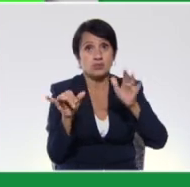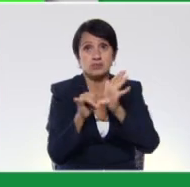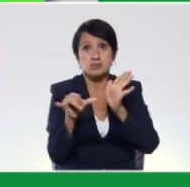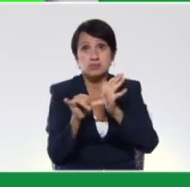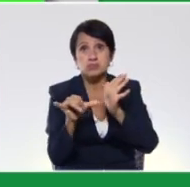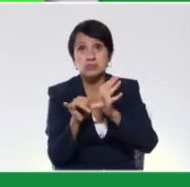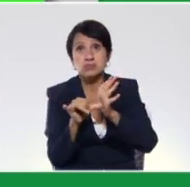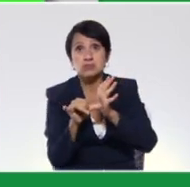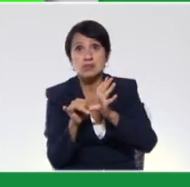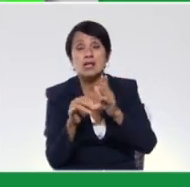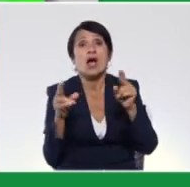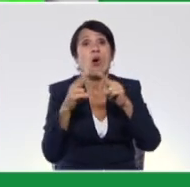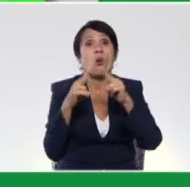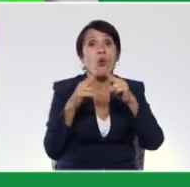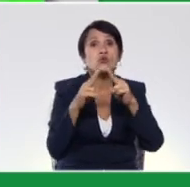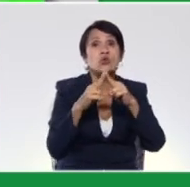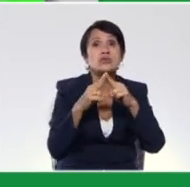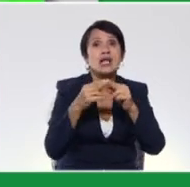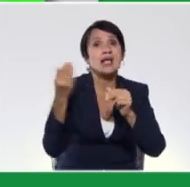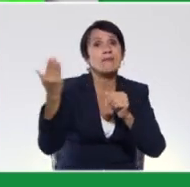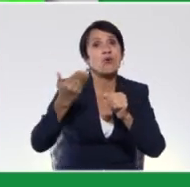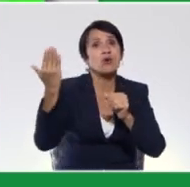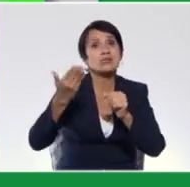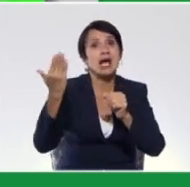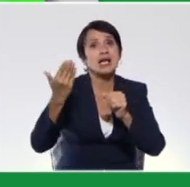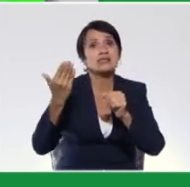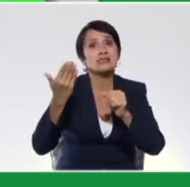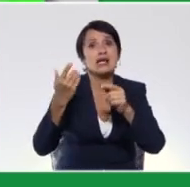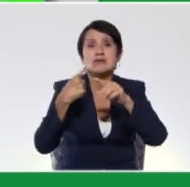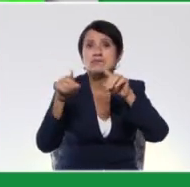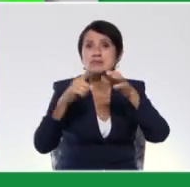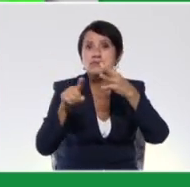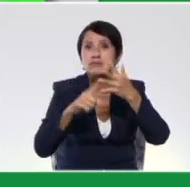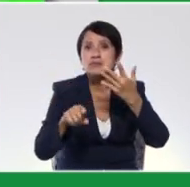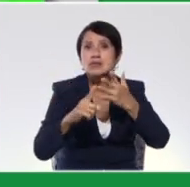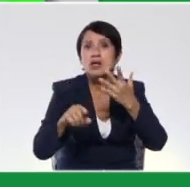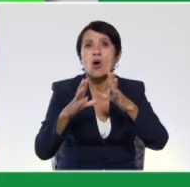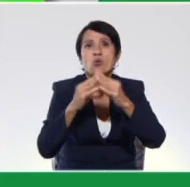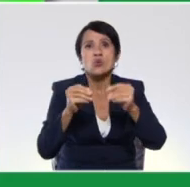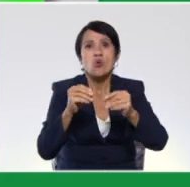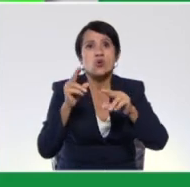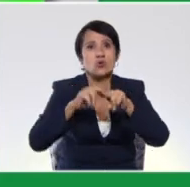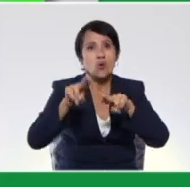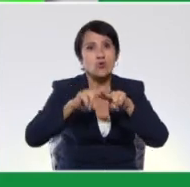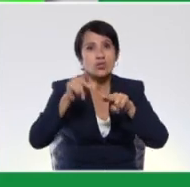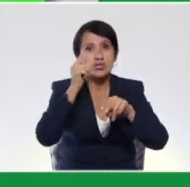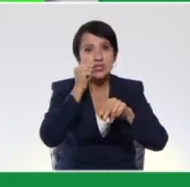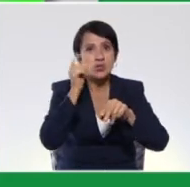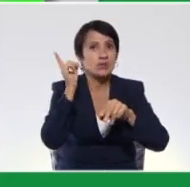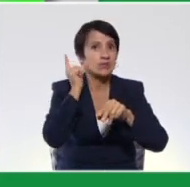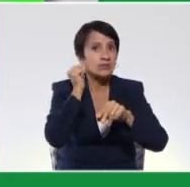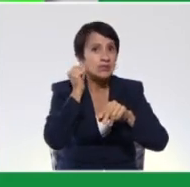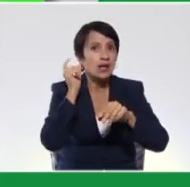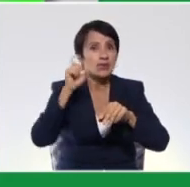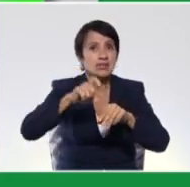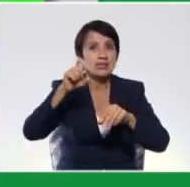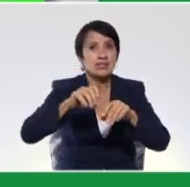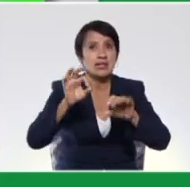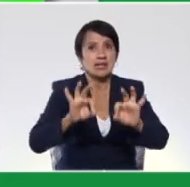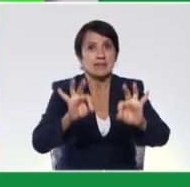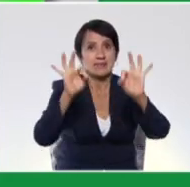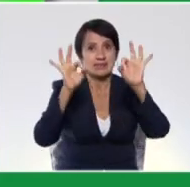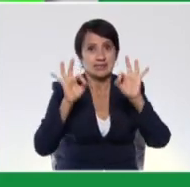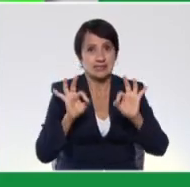les daré a conocer la importancia de la rutina y los hábitos en los niños y niñas con necesidades